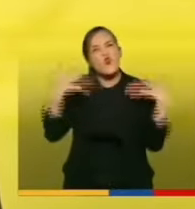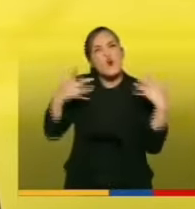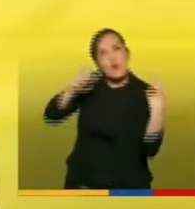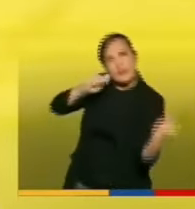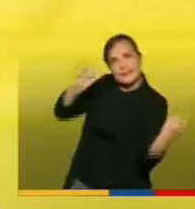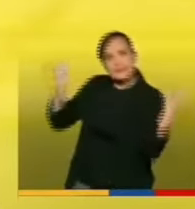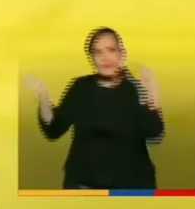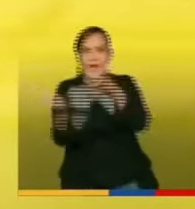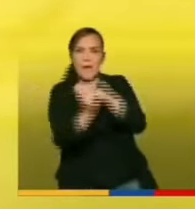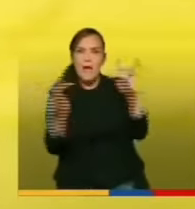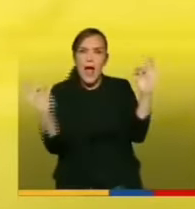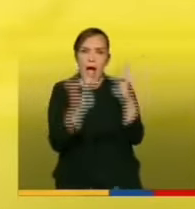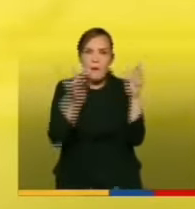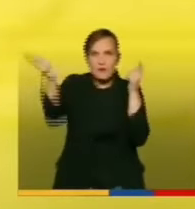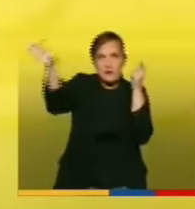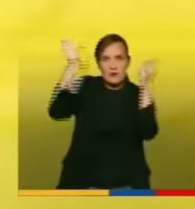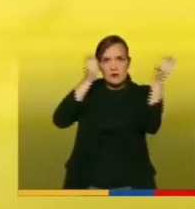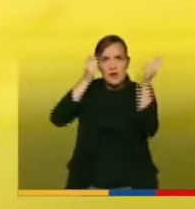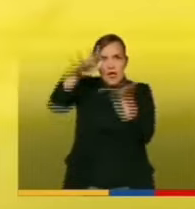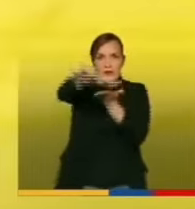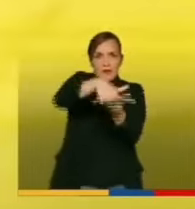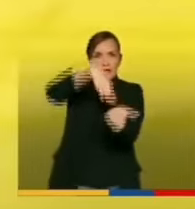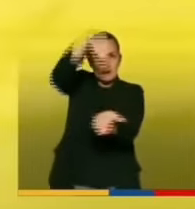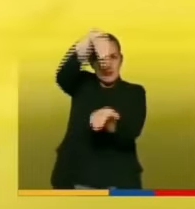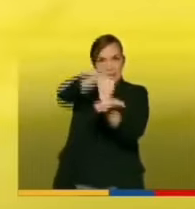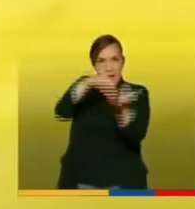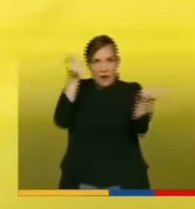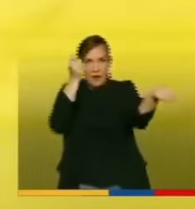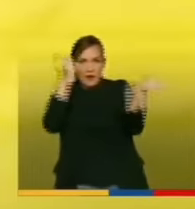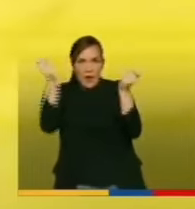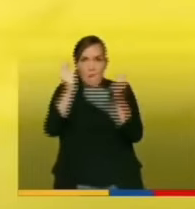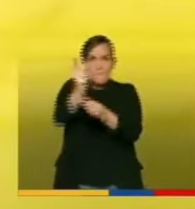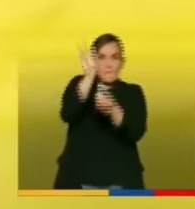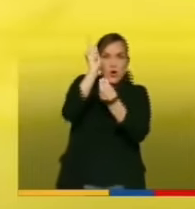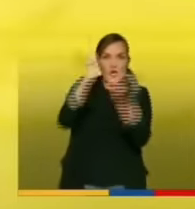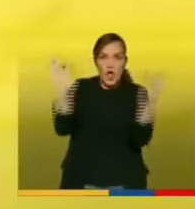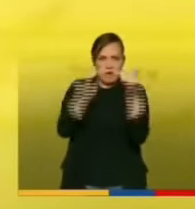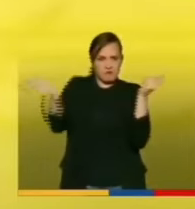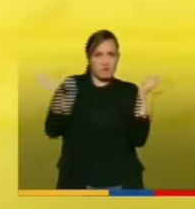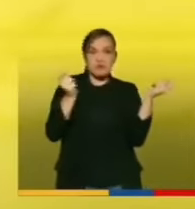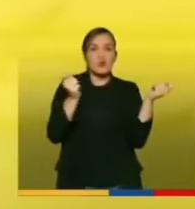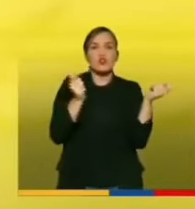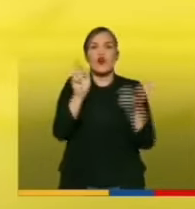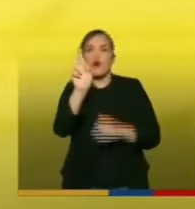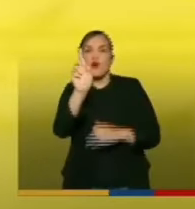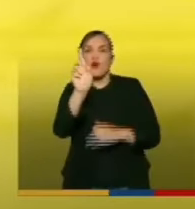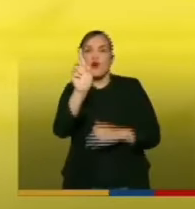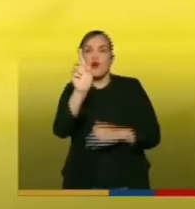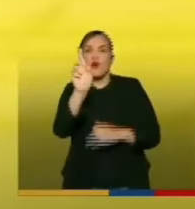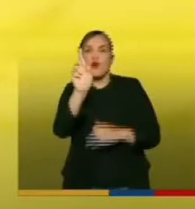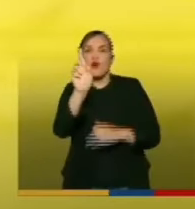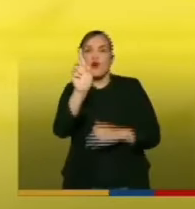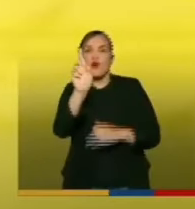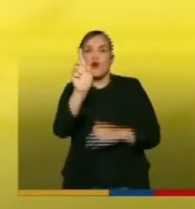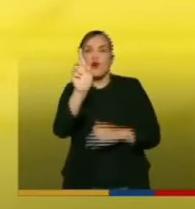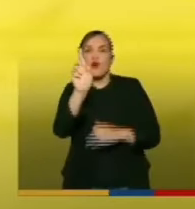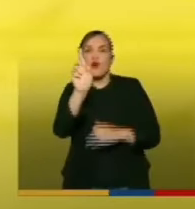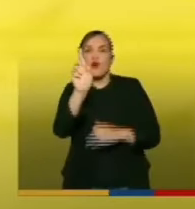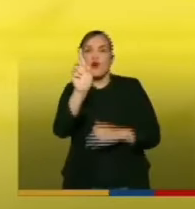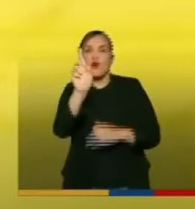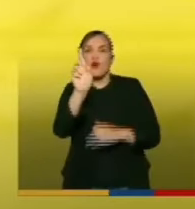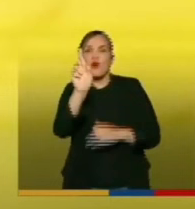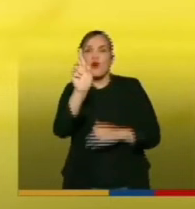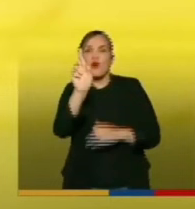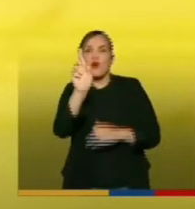modelo geopolítico centrista por un modelo que permita que haya regiones autónomas que puedan... O sea, vuelvo y le